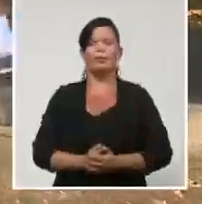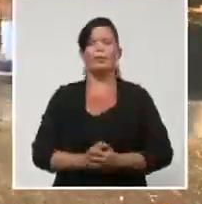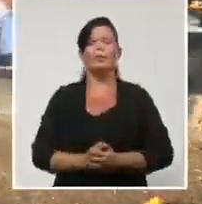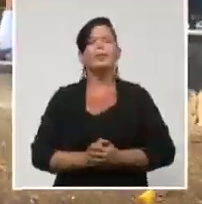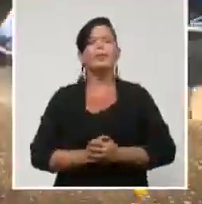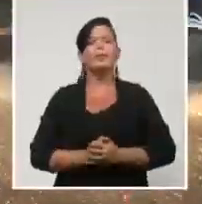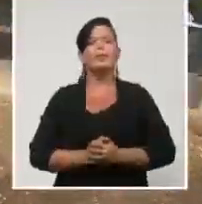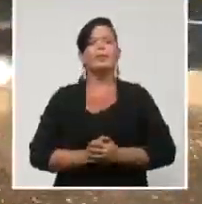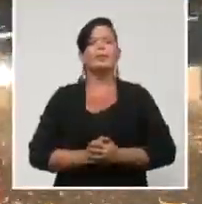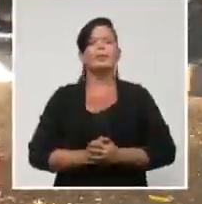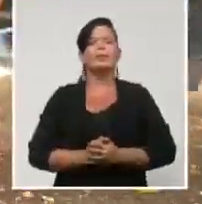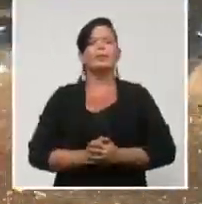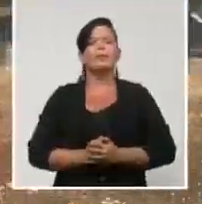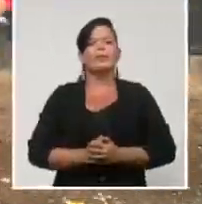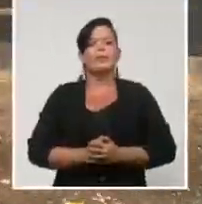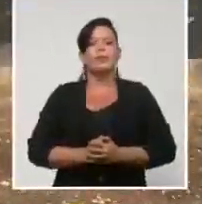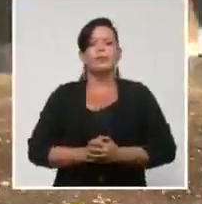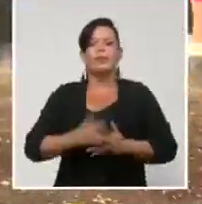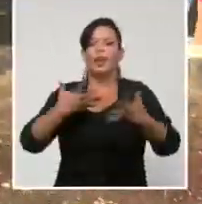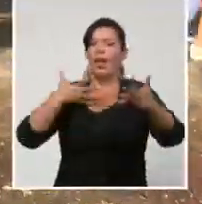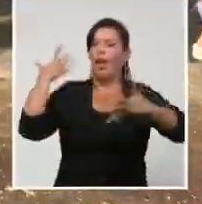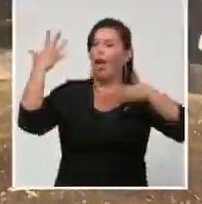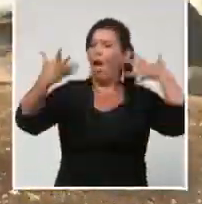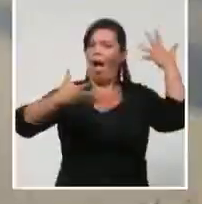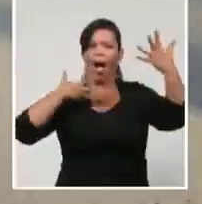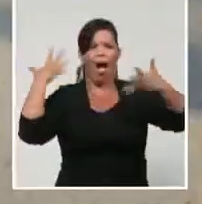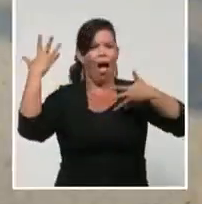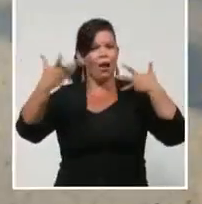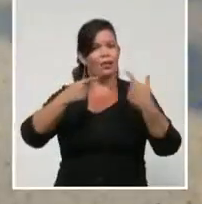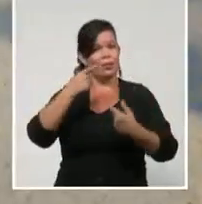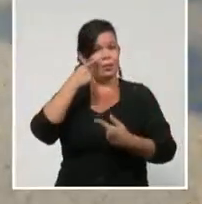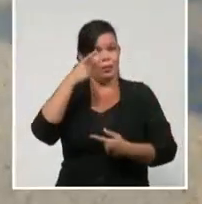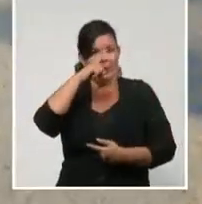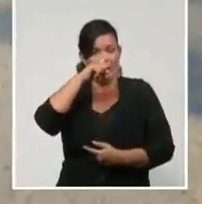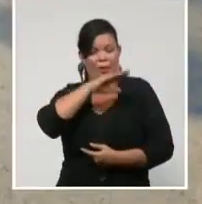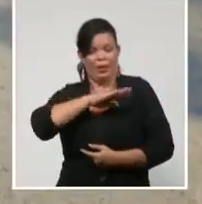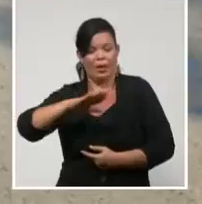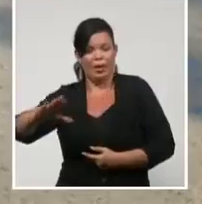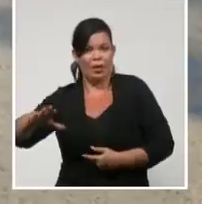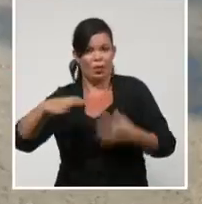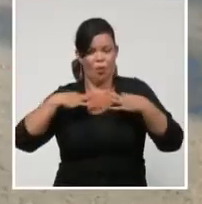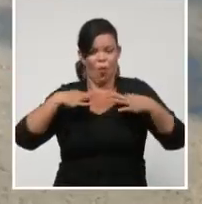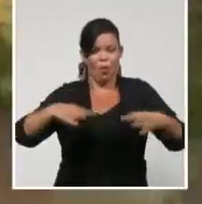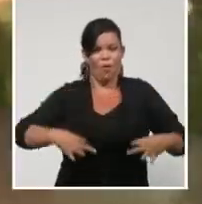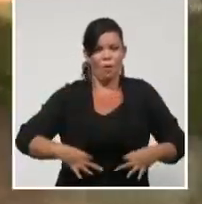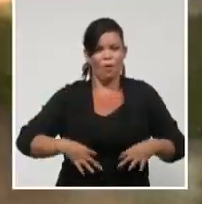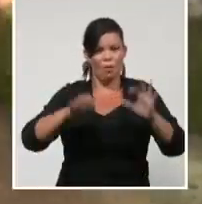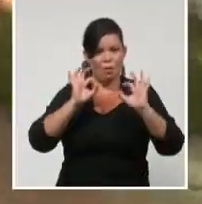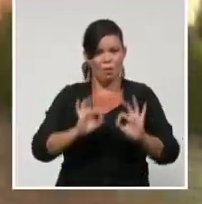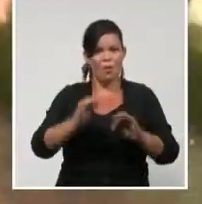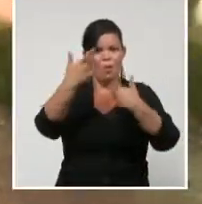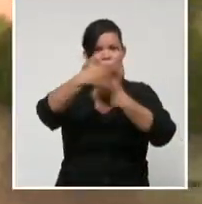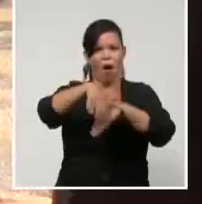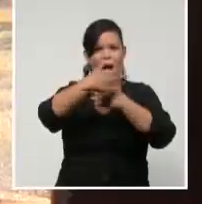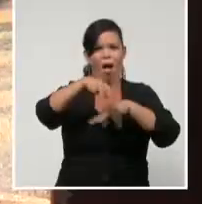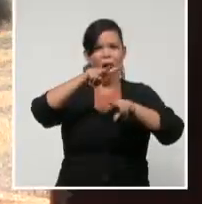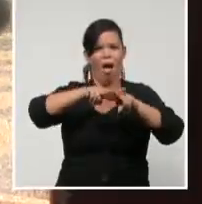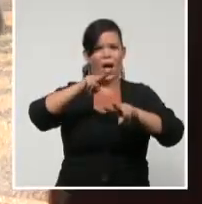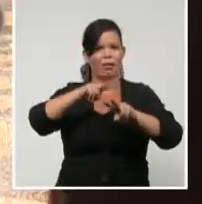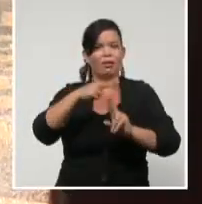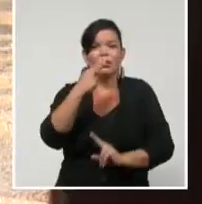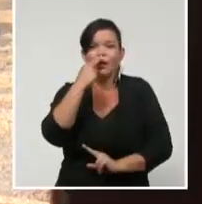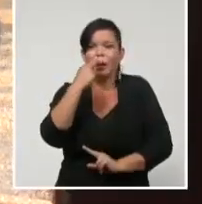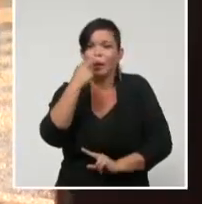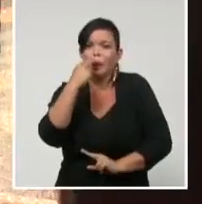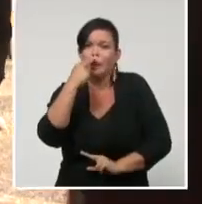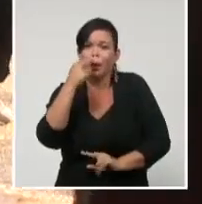La alegría de los uniformes escolares volvió a llenar de color las calles habaneras. Desde temprano las escuelas de